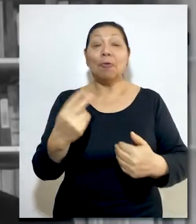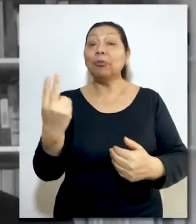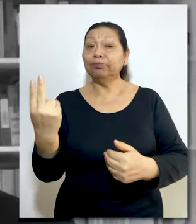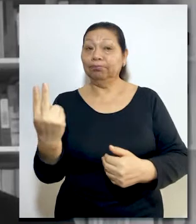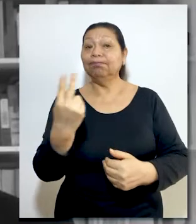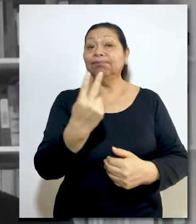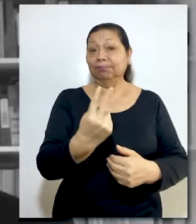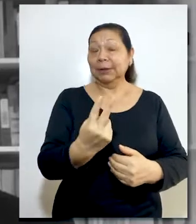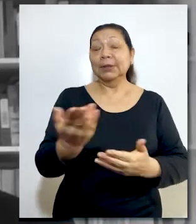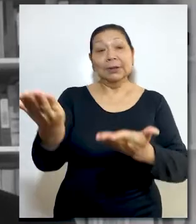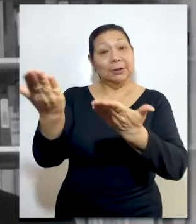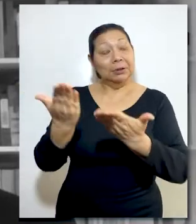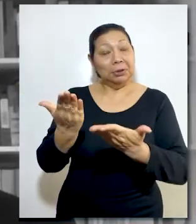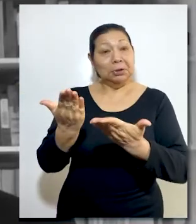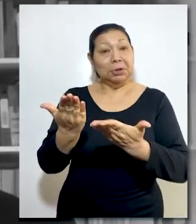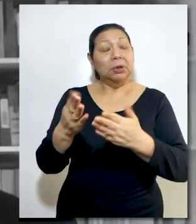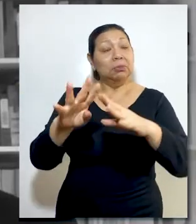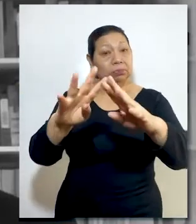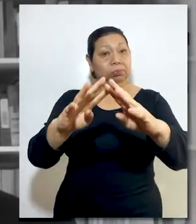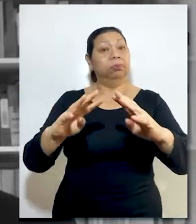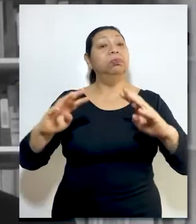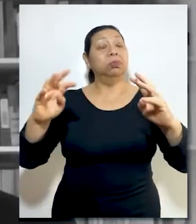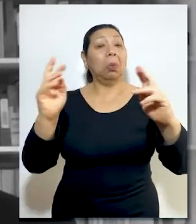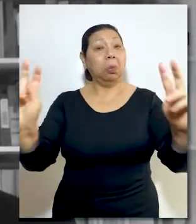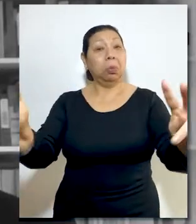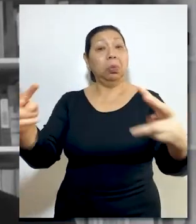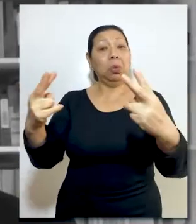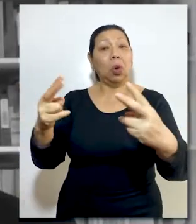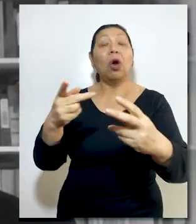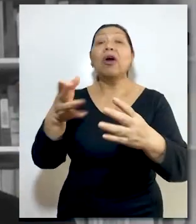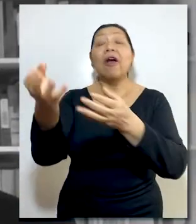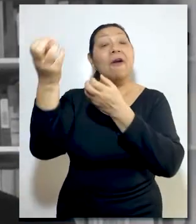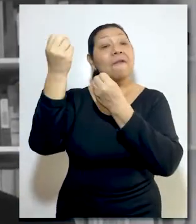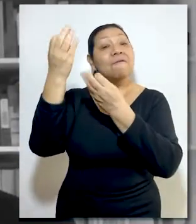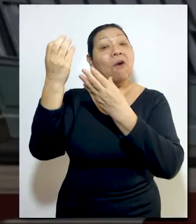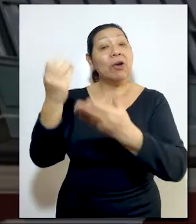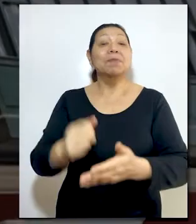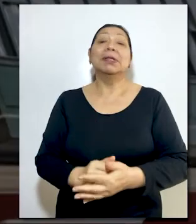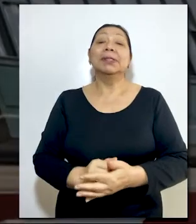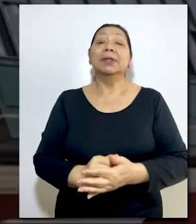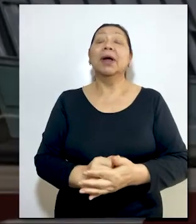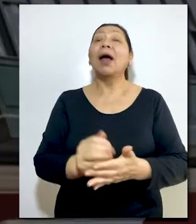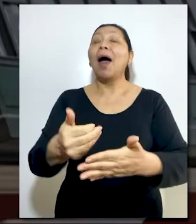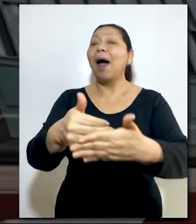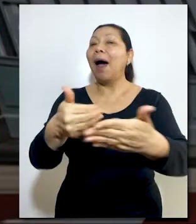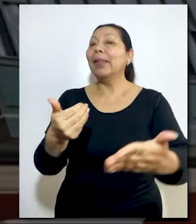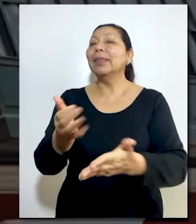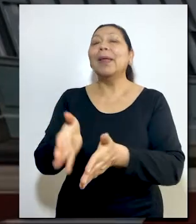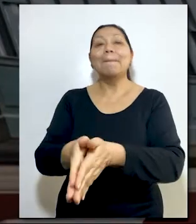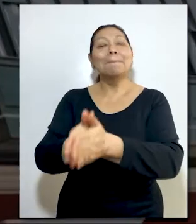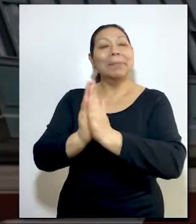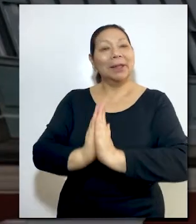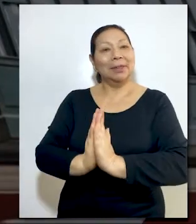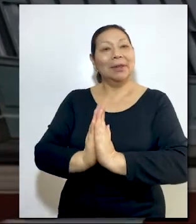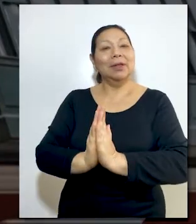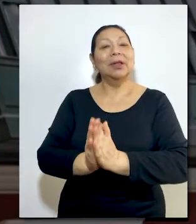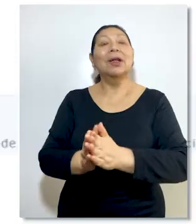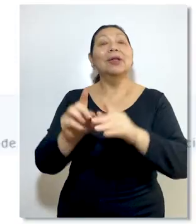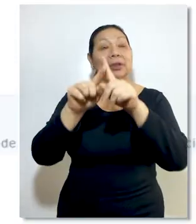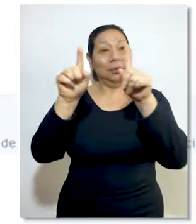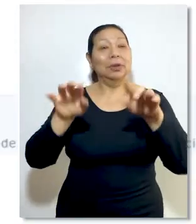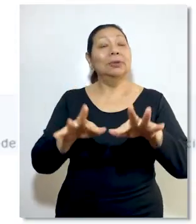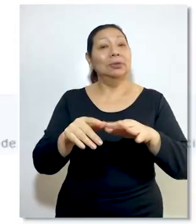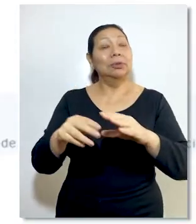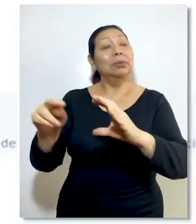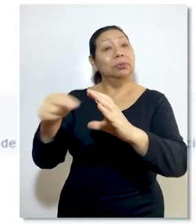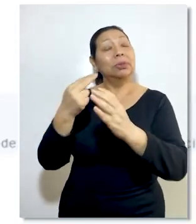ambas partes podrán intervenir en la audiencia pública con sus informes orales, previa solicitud a través de la